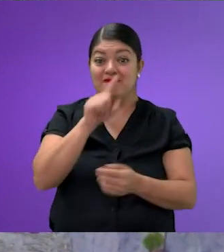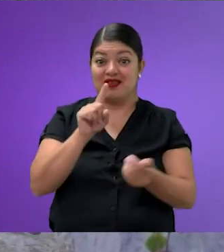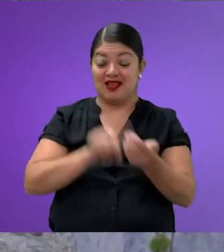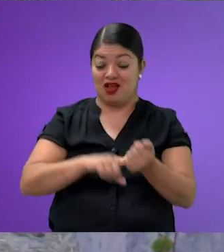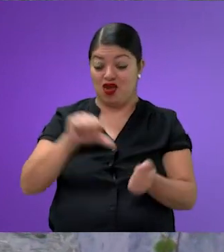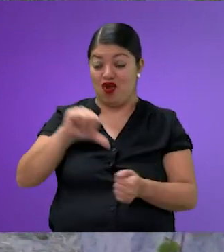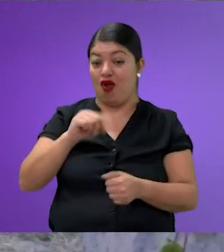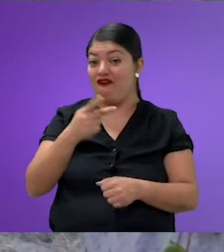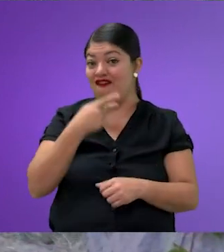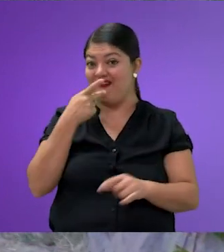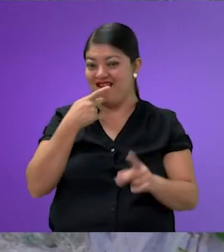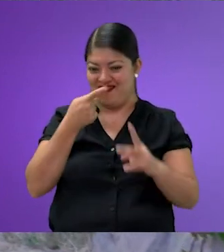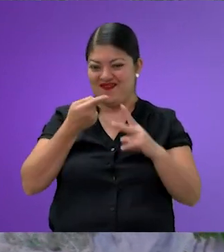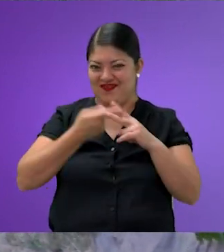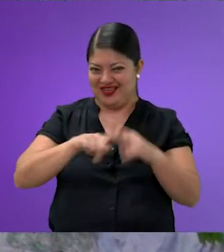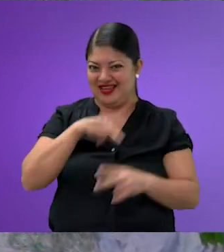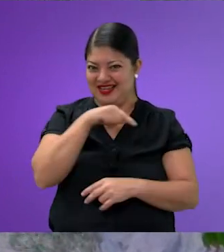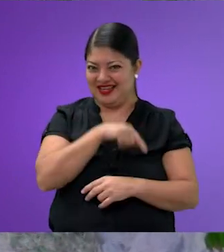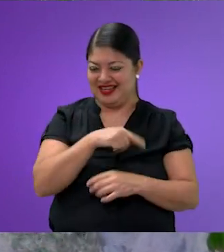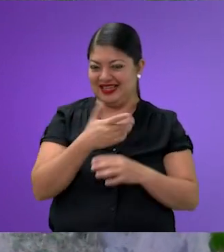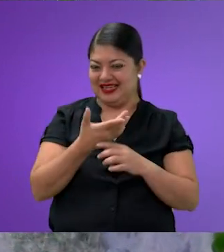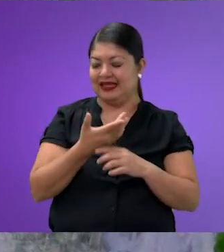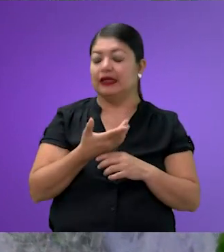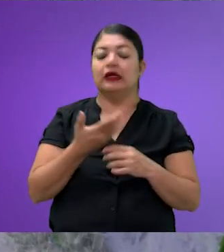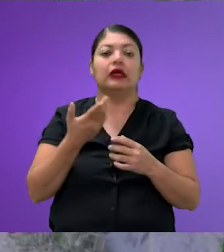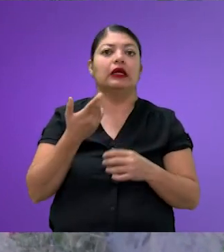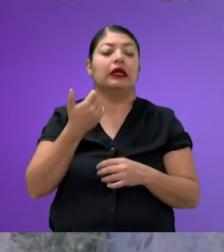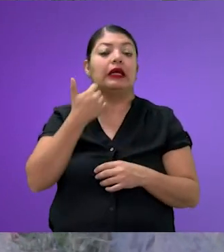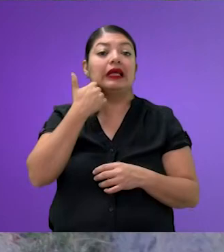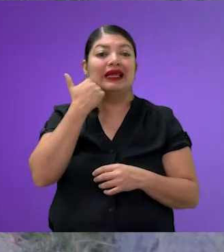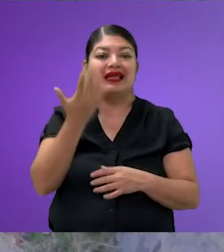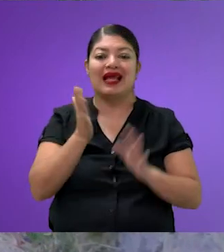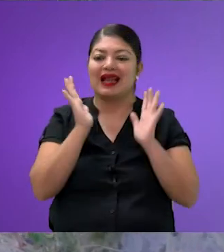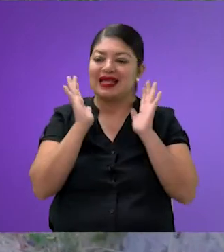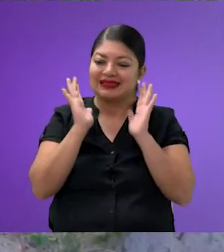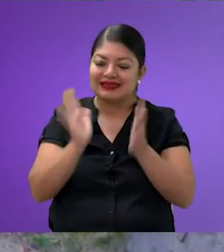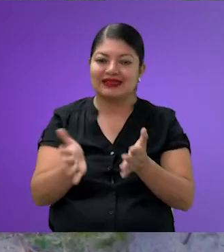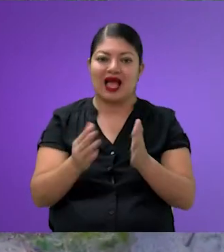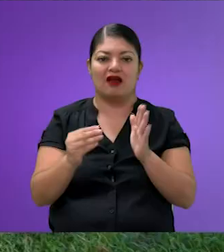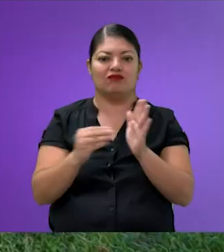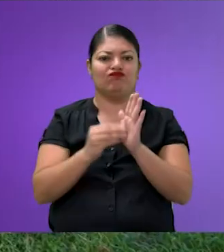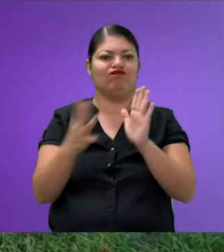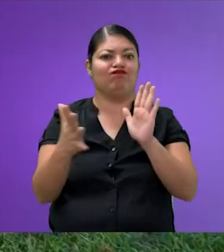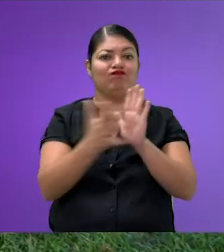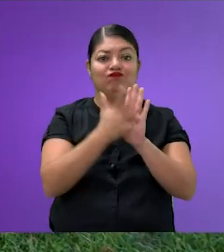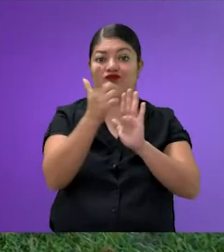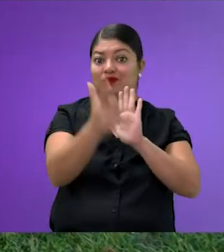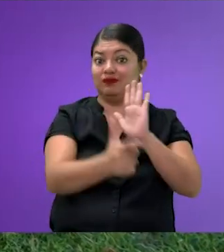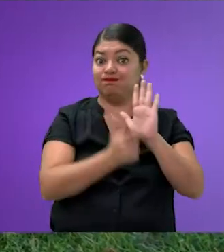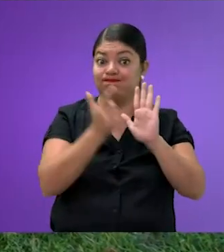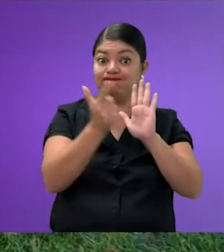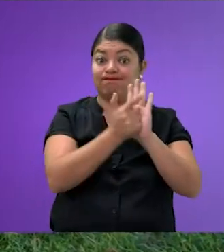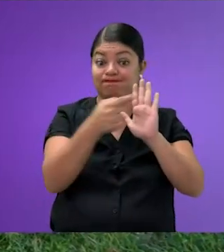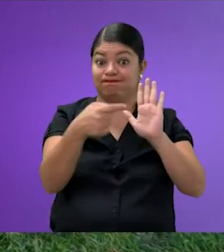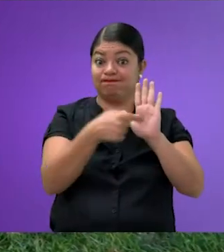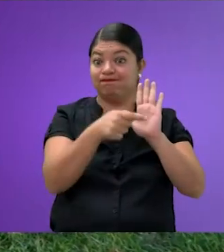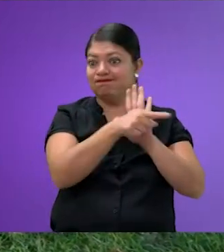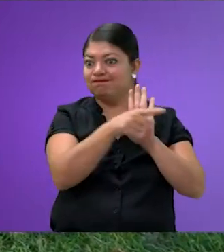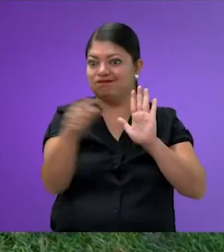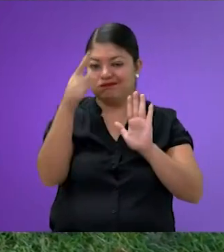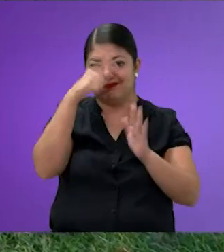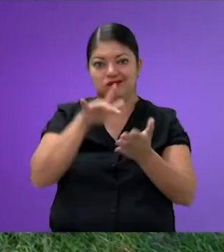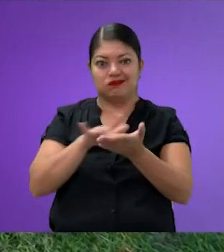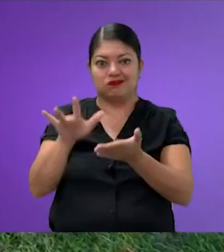referencia al inicio del podcast, lo que intenta es materializar en el texto legal esa realidad. De manera